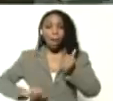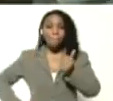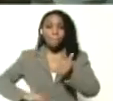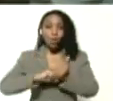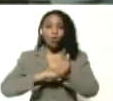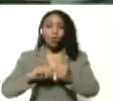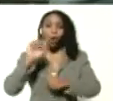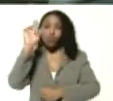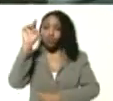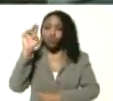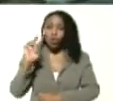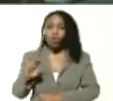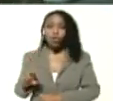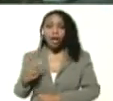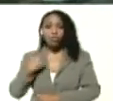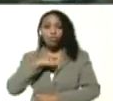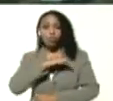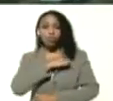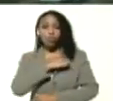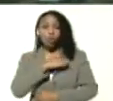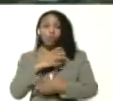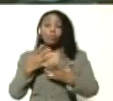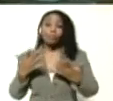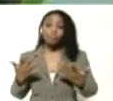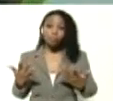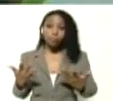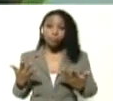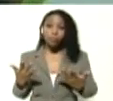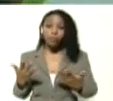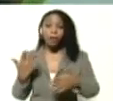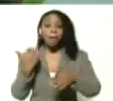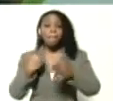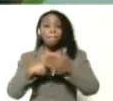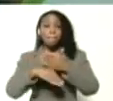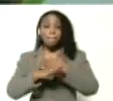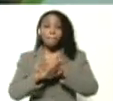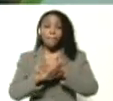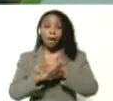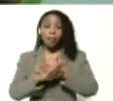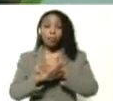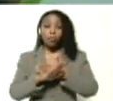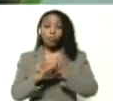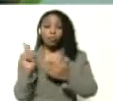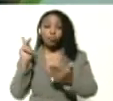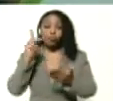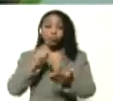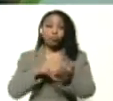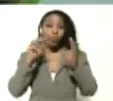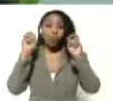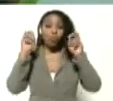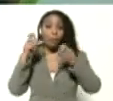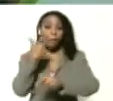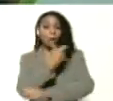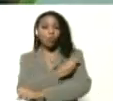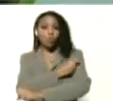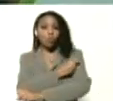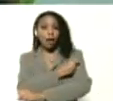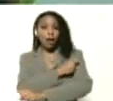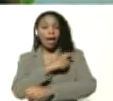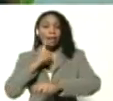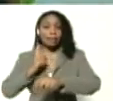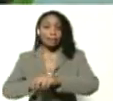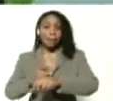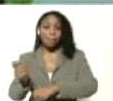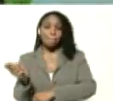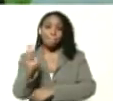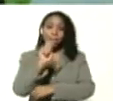todos los días, y que vamos, cuando lleguen las nuevas vacunas, en el transcurso de este mes de